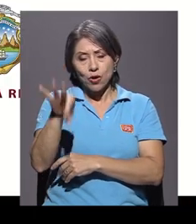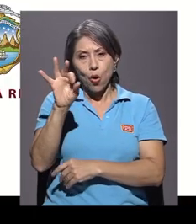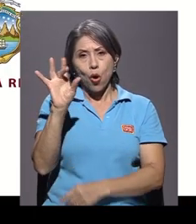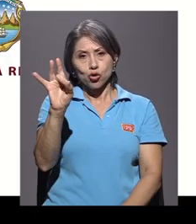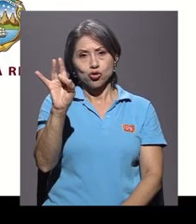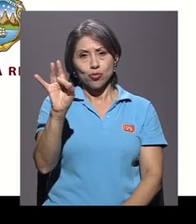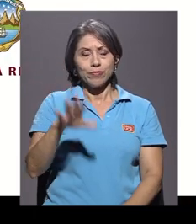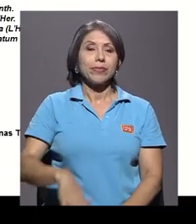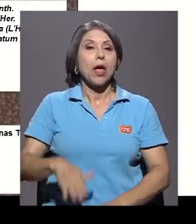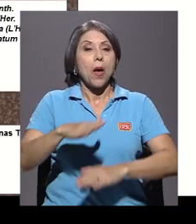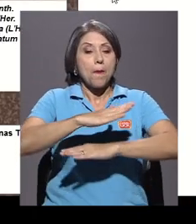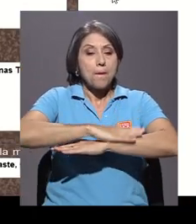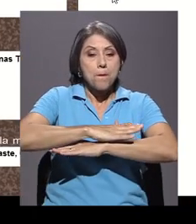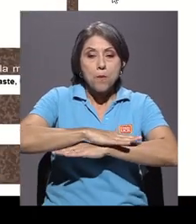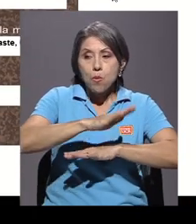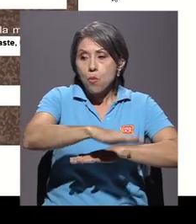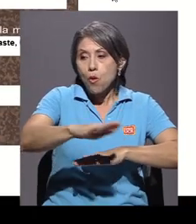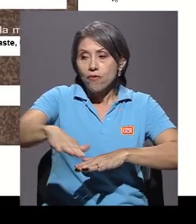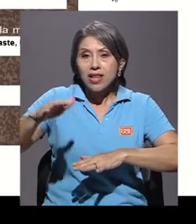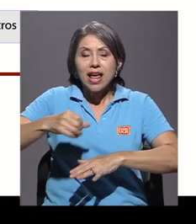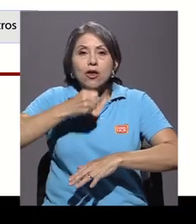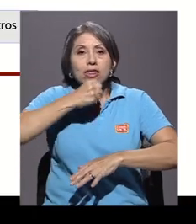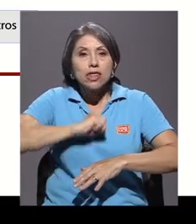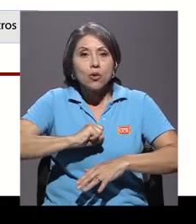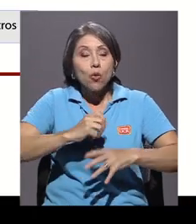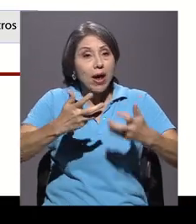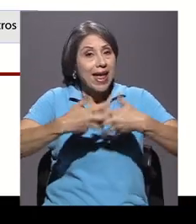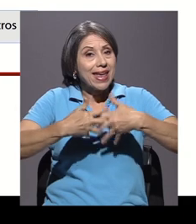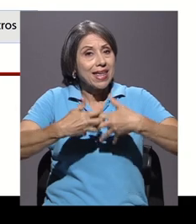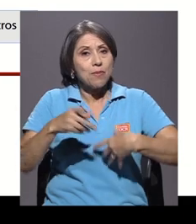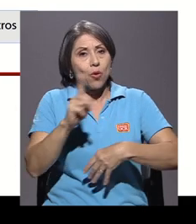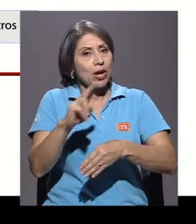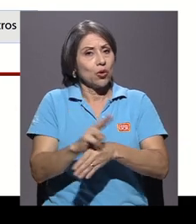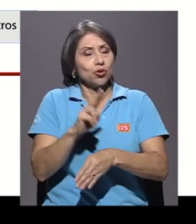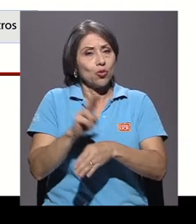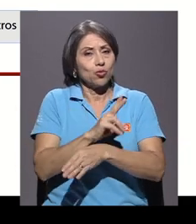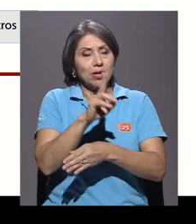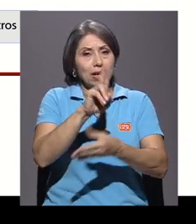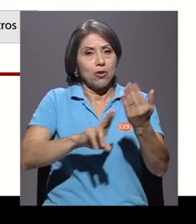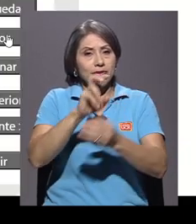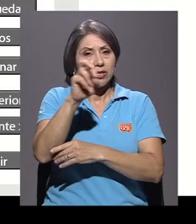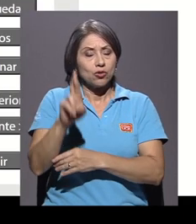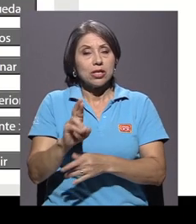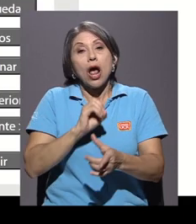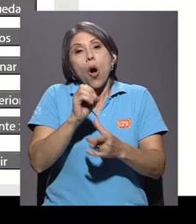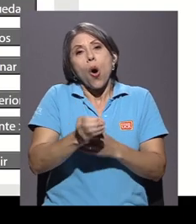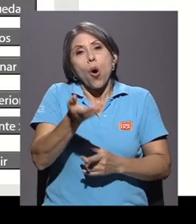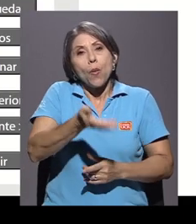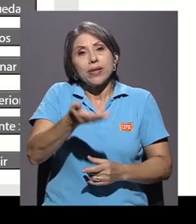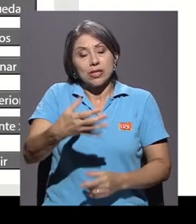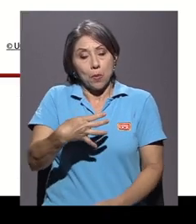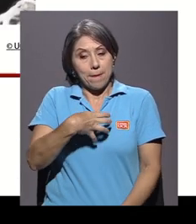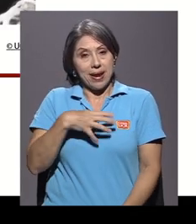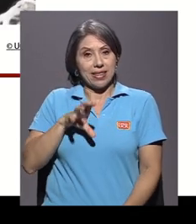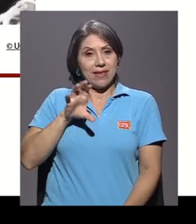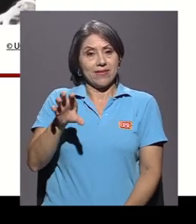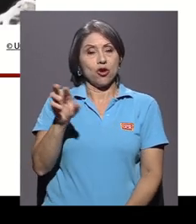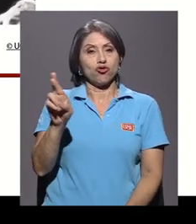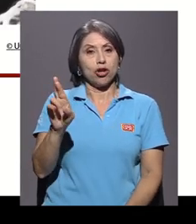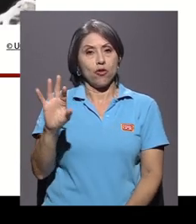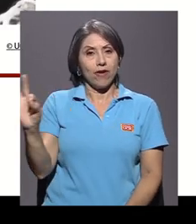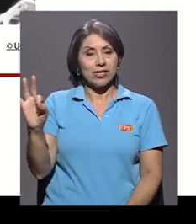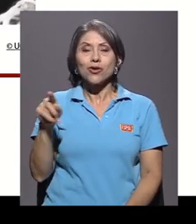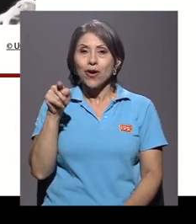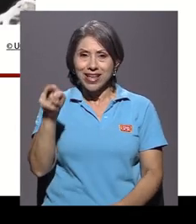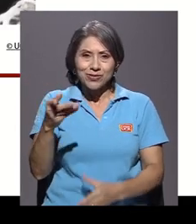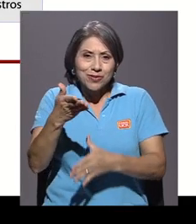Mobiliario antiguo, equipo en desuso de la Universidad de Costa Rica u objetos que pertenecieron a Rodrigo Facio, son